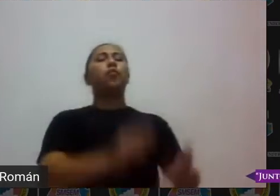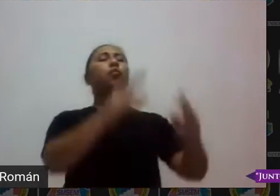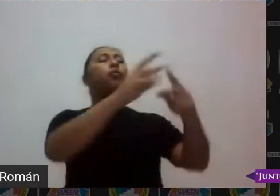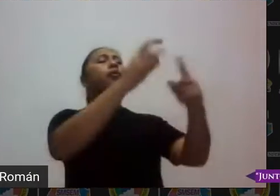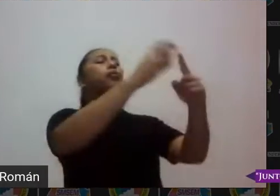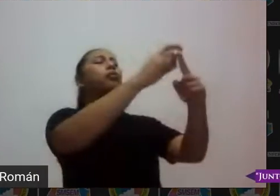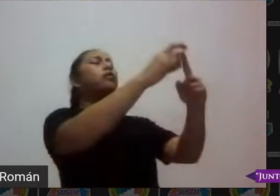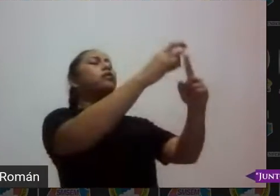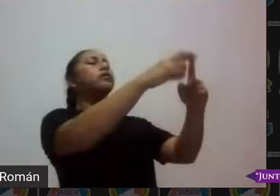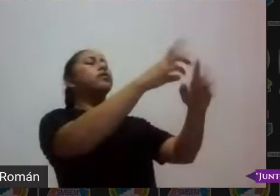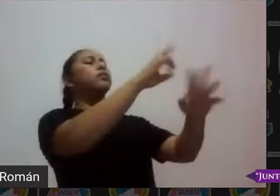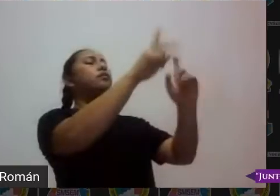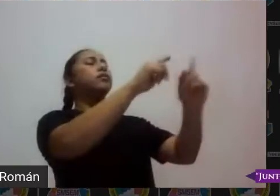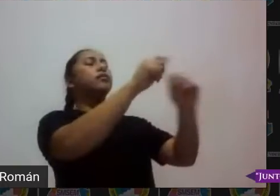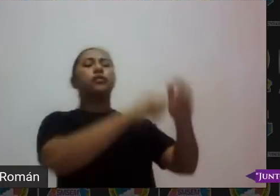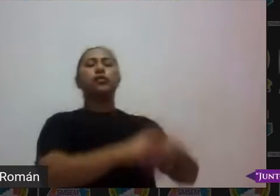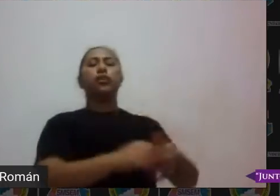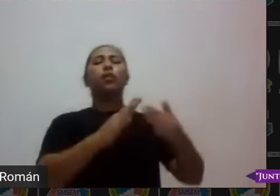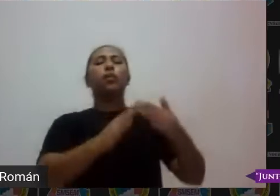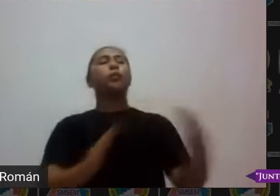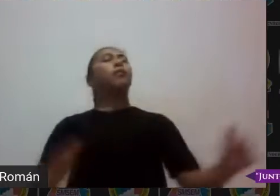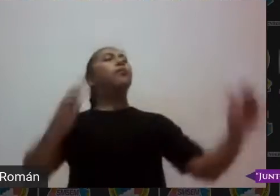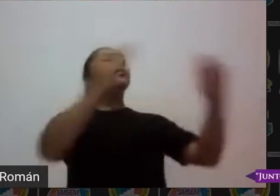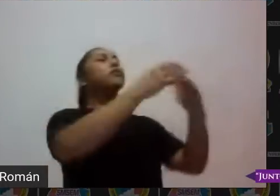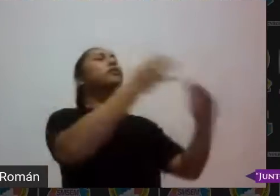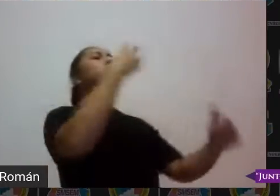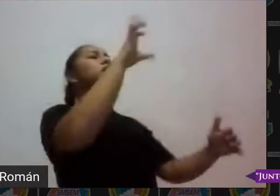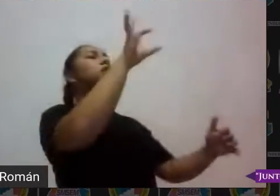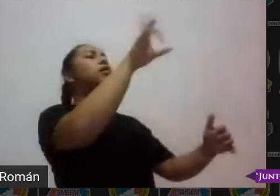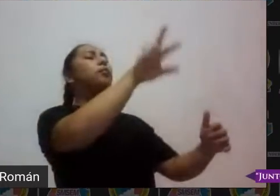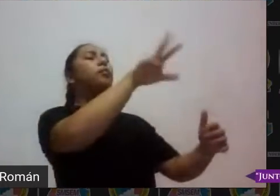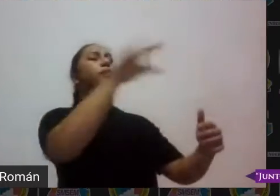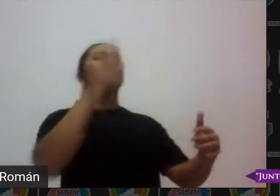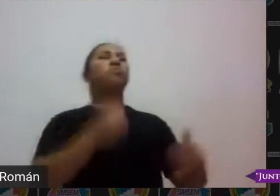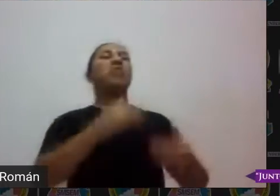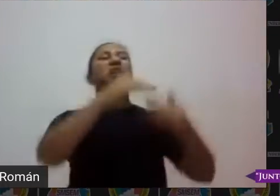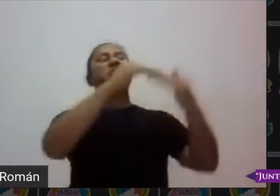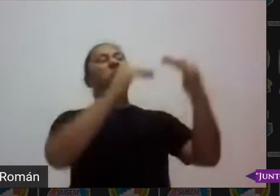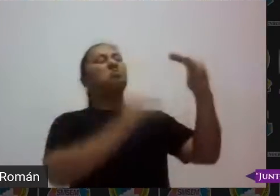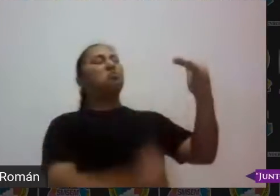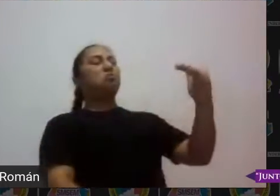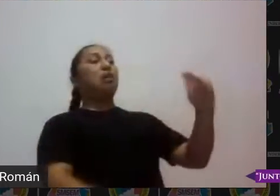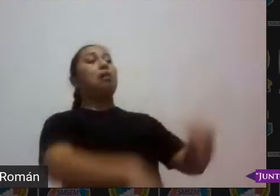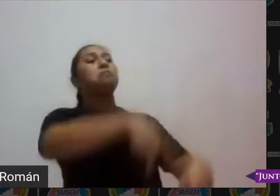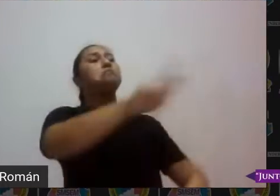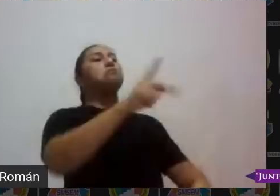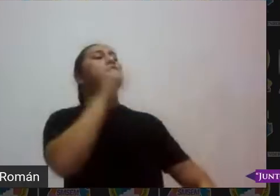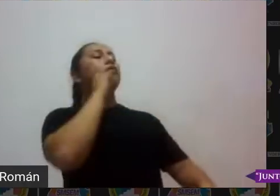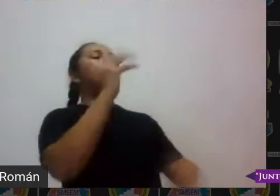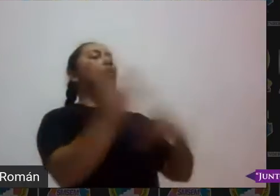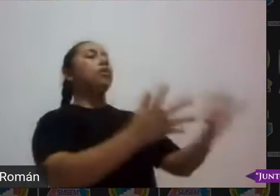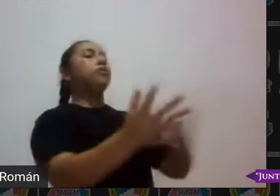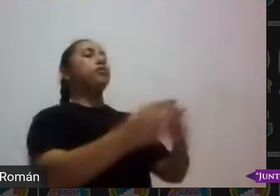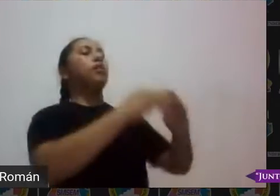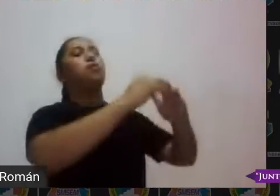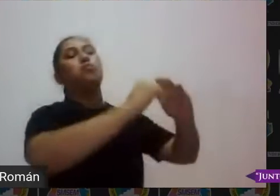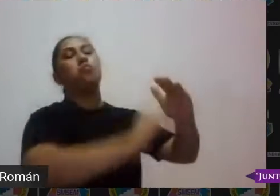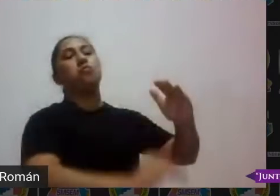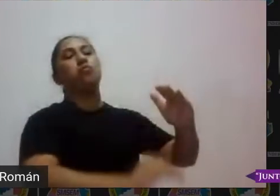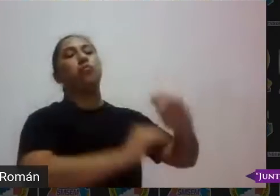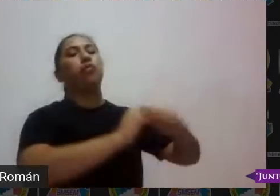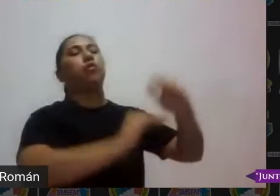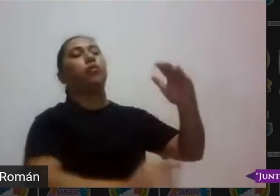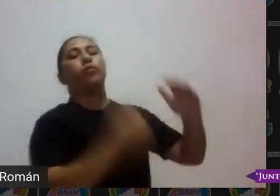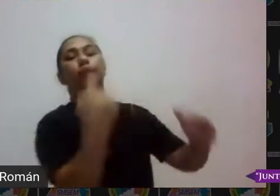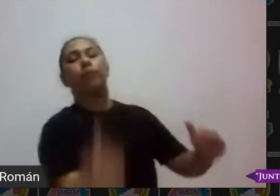de la sierra de chiapas ya sabemos que van a salir bajísimos pero no me pidan que yo les haga un examen bajito para los bajitos